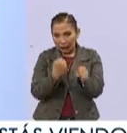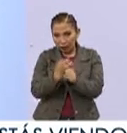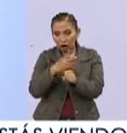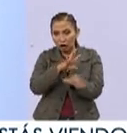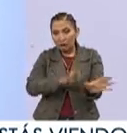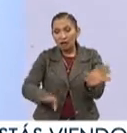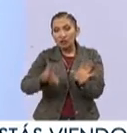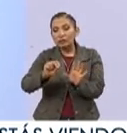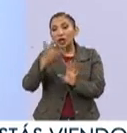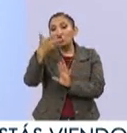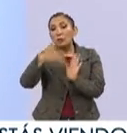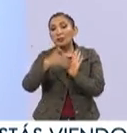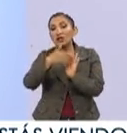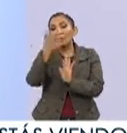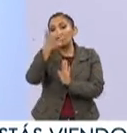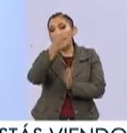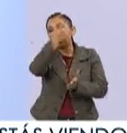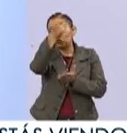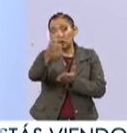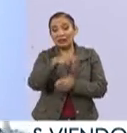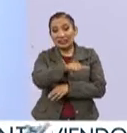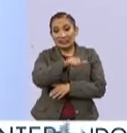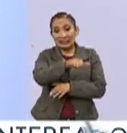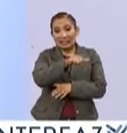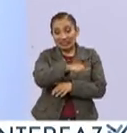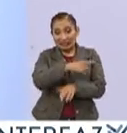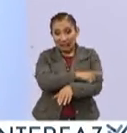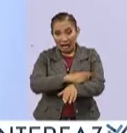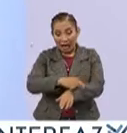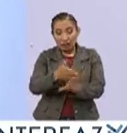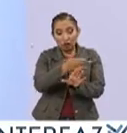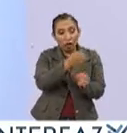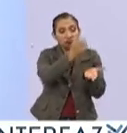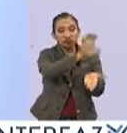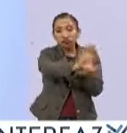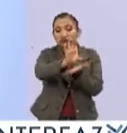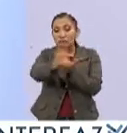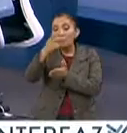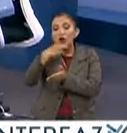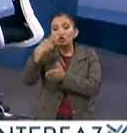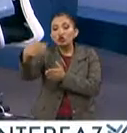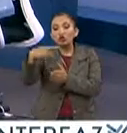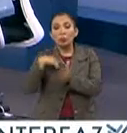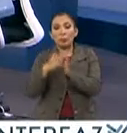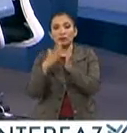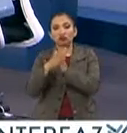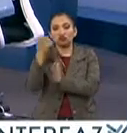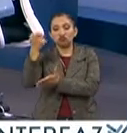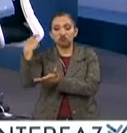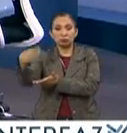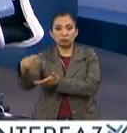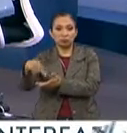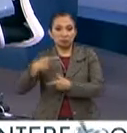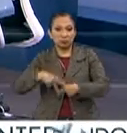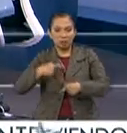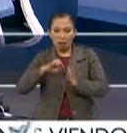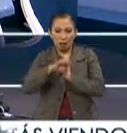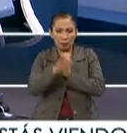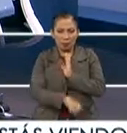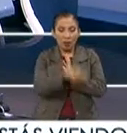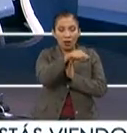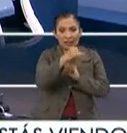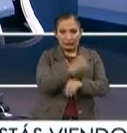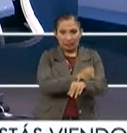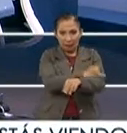ejercieron novecientos ochenta y ocho millones de pesos en las dieciséis delegaciones para poder ser utilizados para el presupuesto participativo. Vamos a hacer un ejemplo,